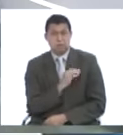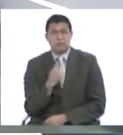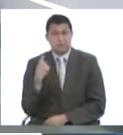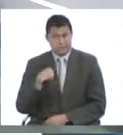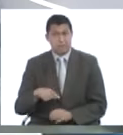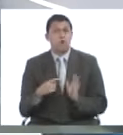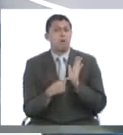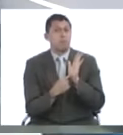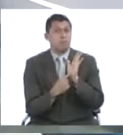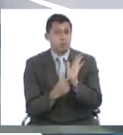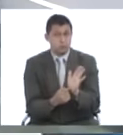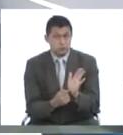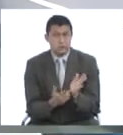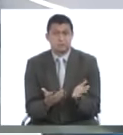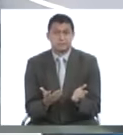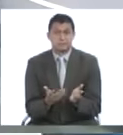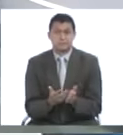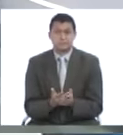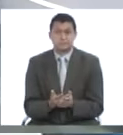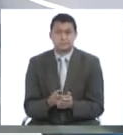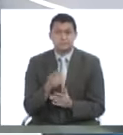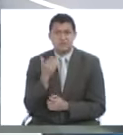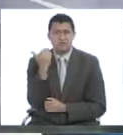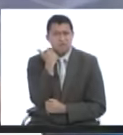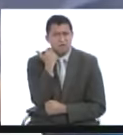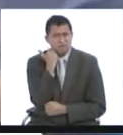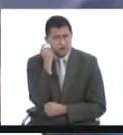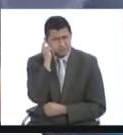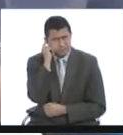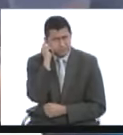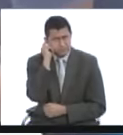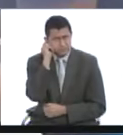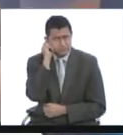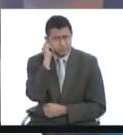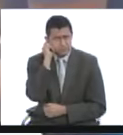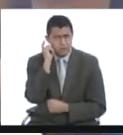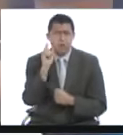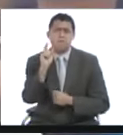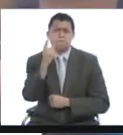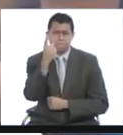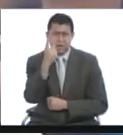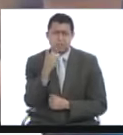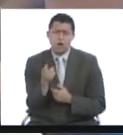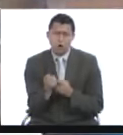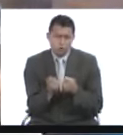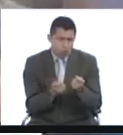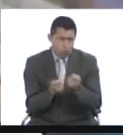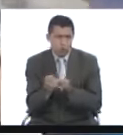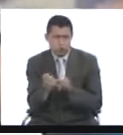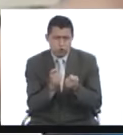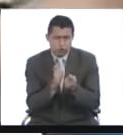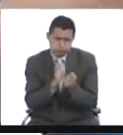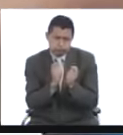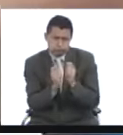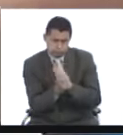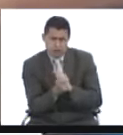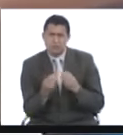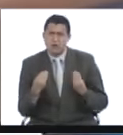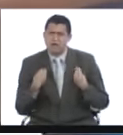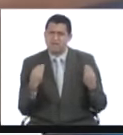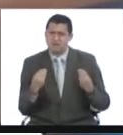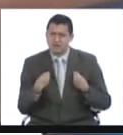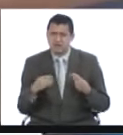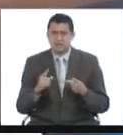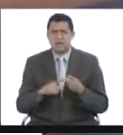demostrar. Y es una diabetes que primero se puede ir controlando con modificaciones en el estilo de vida,